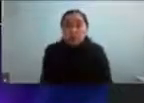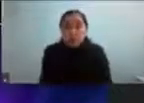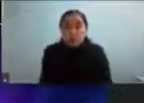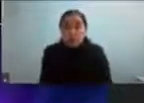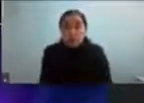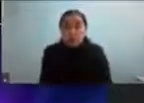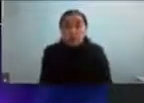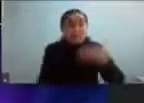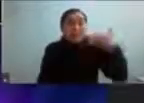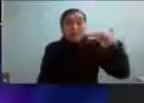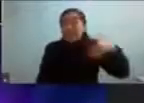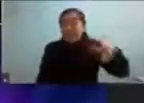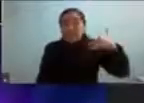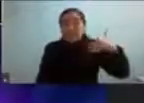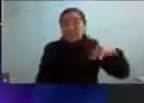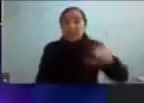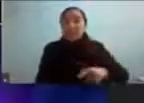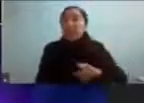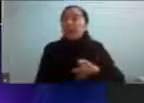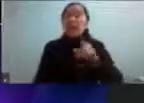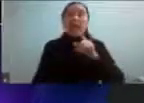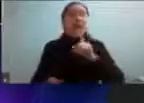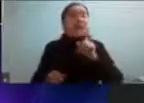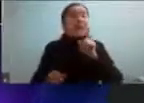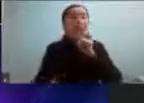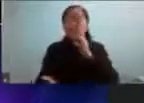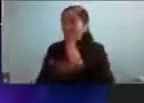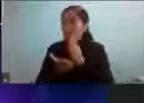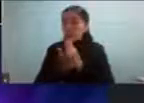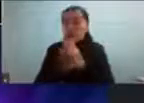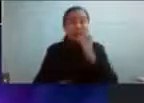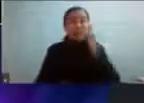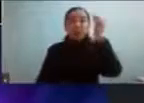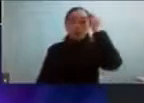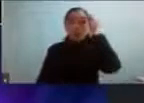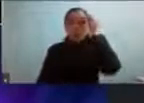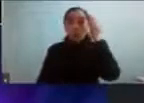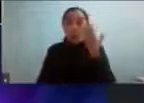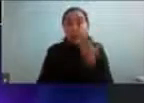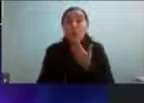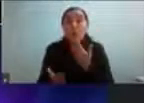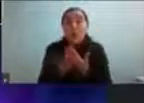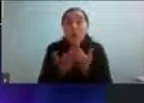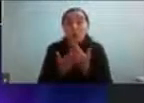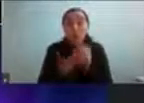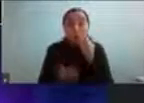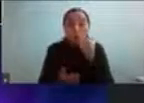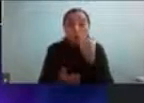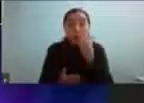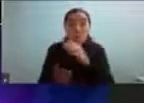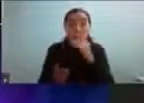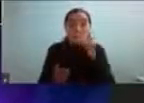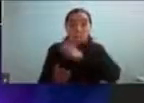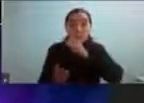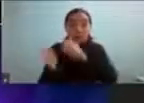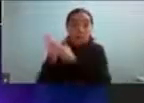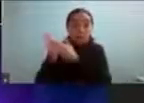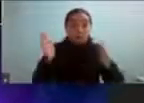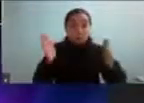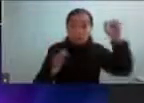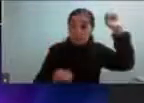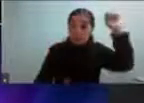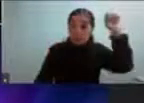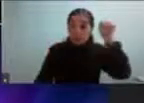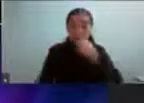y es algo que tenemos que tener muy muy en cuenta cuando conocemos una persona en el espectro autista de forma tal que